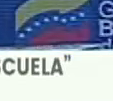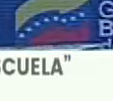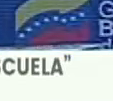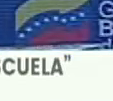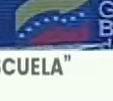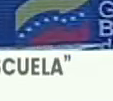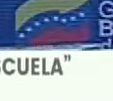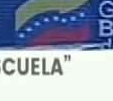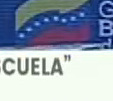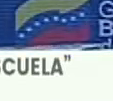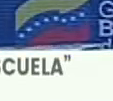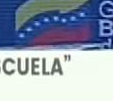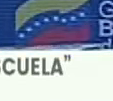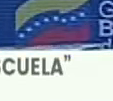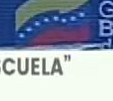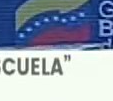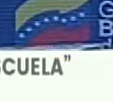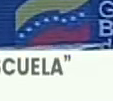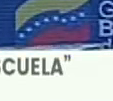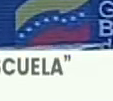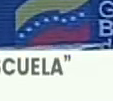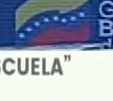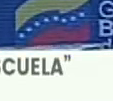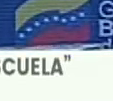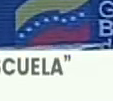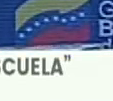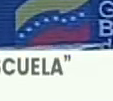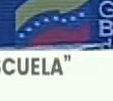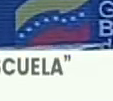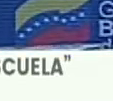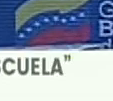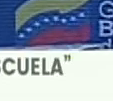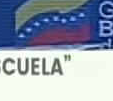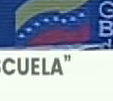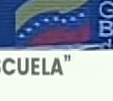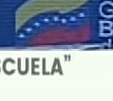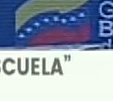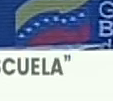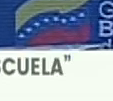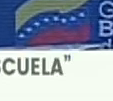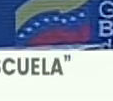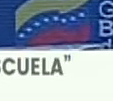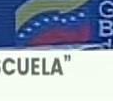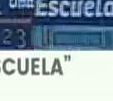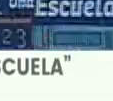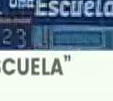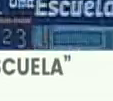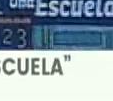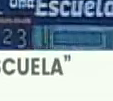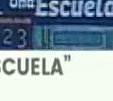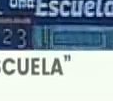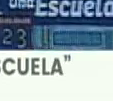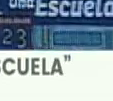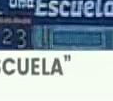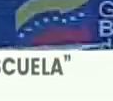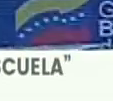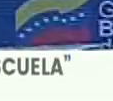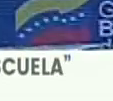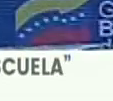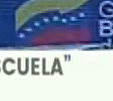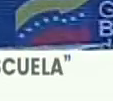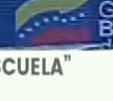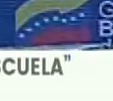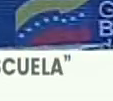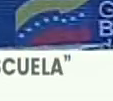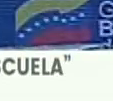social, y ministro del poder popular para la educación. Igual me acompaña la